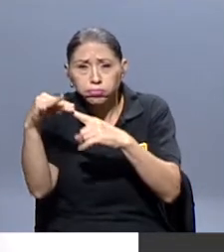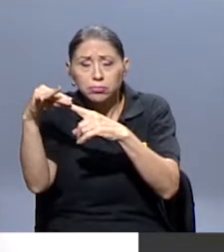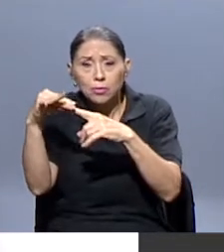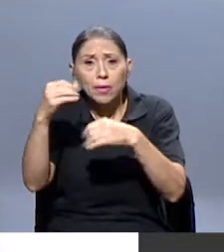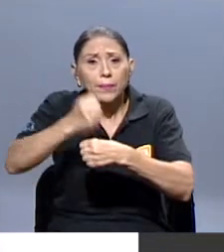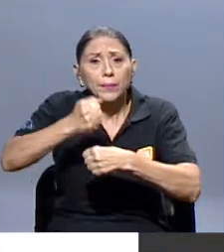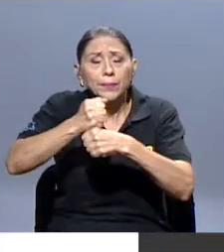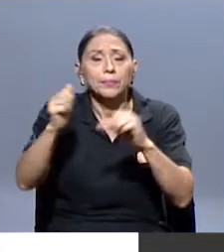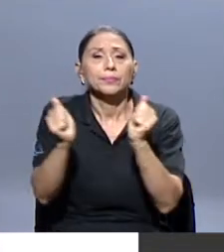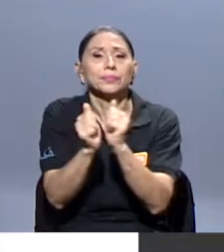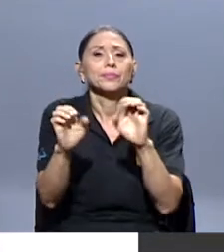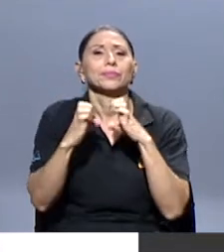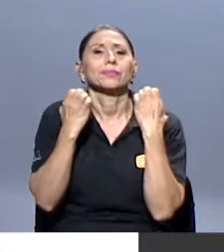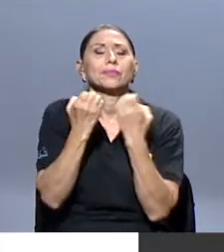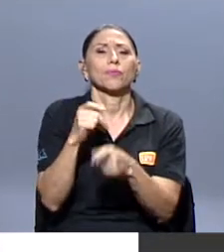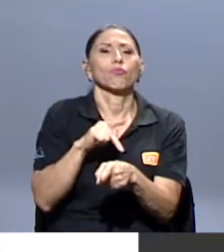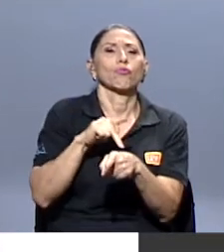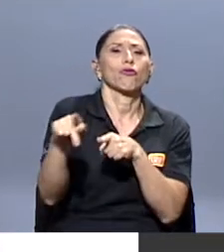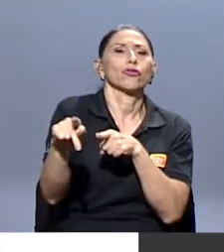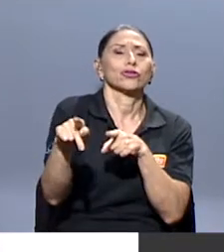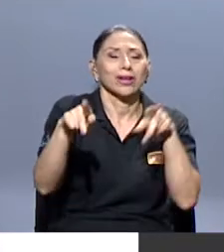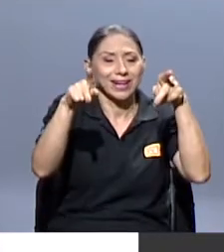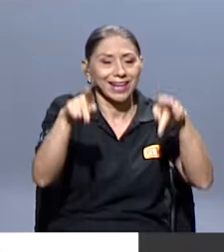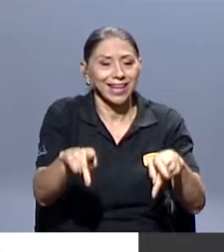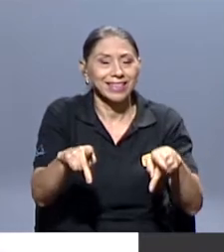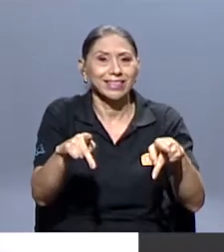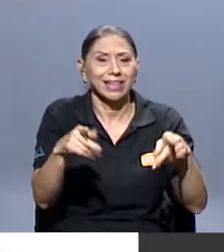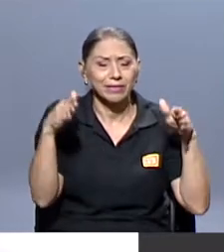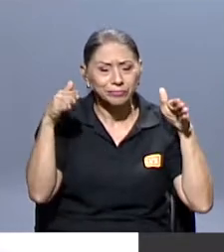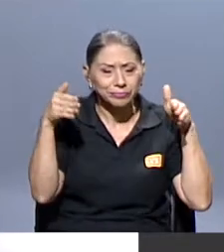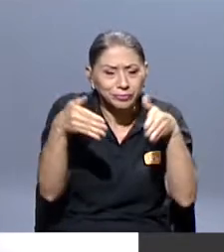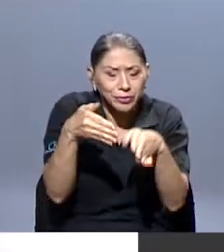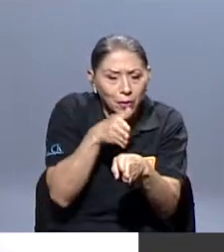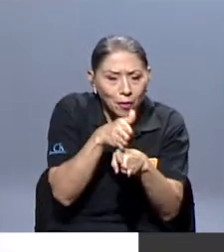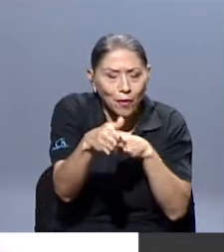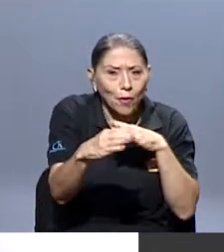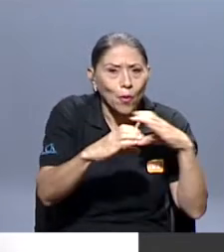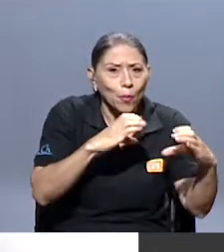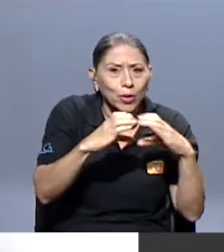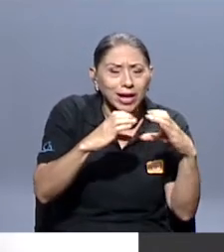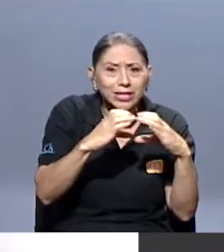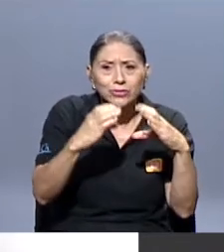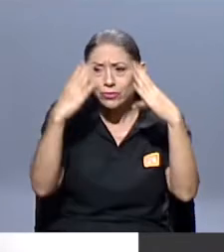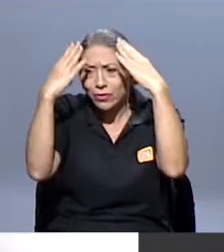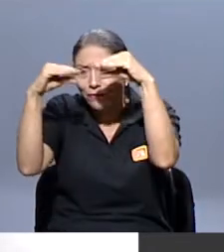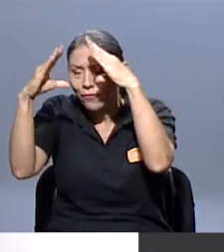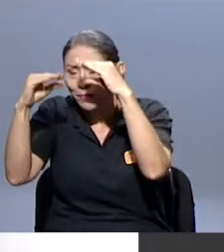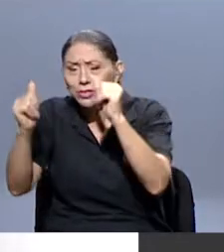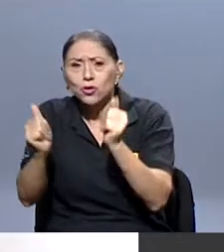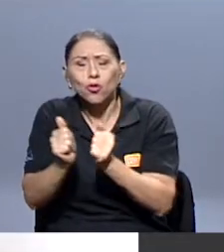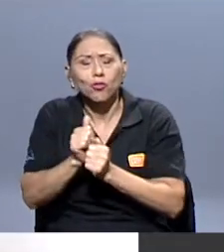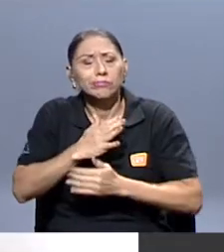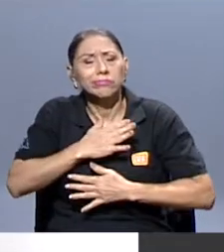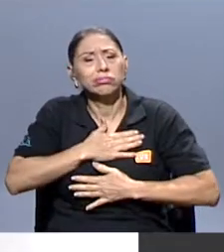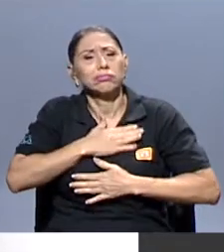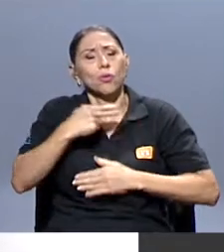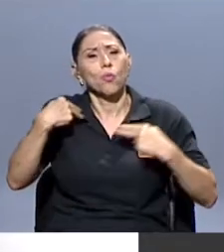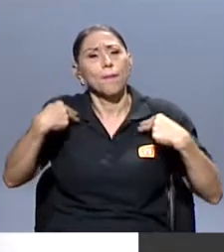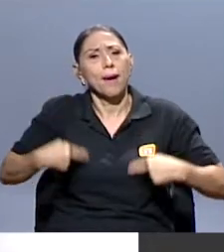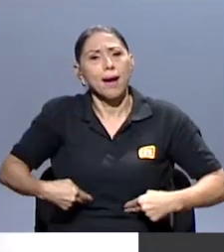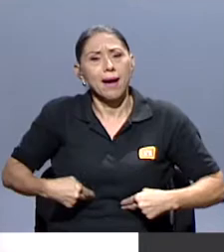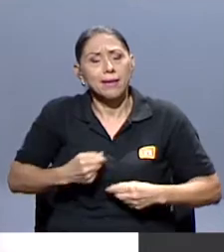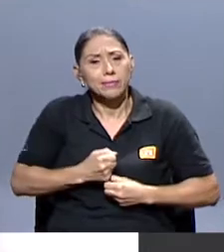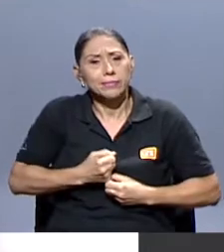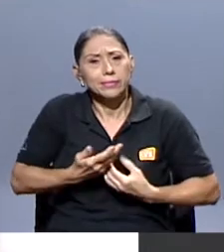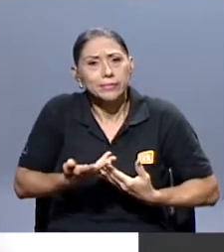muy profesional, gente de comunicación y muchas personas en formación con una gran calidad humana. Entonces,